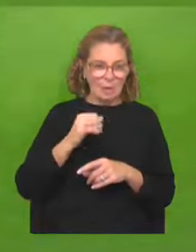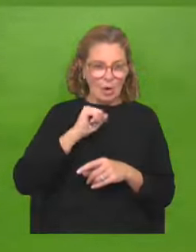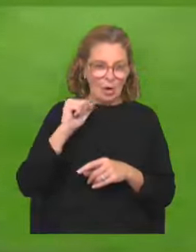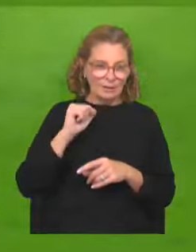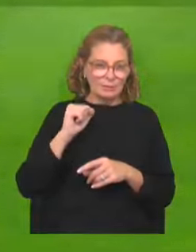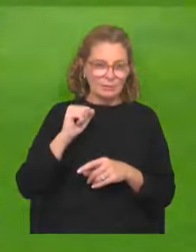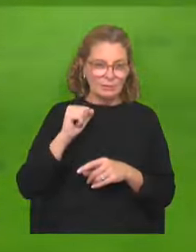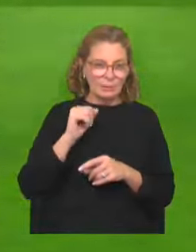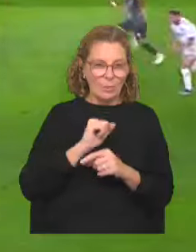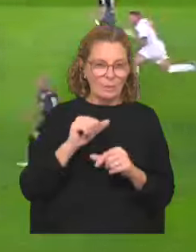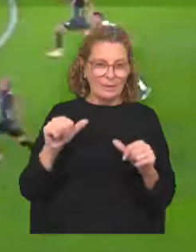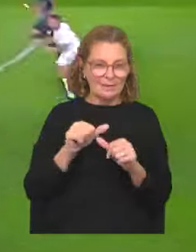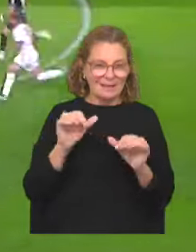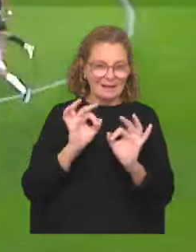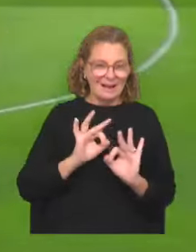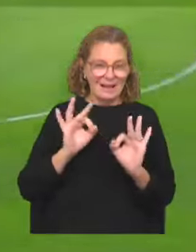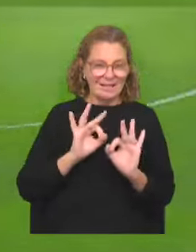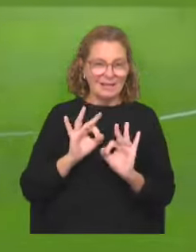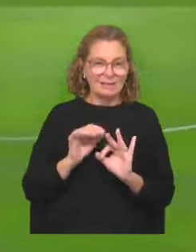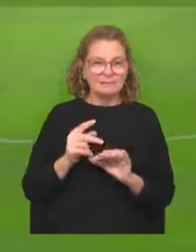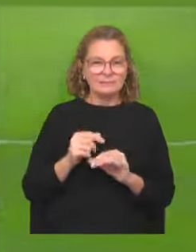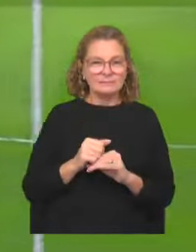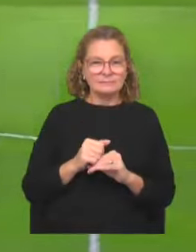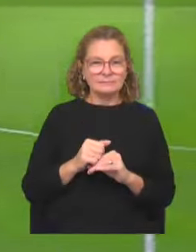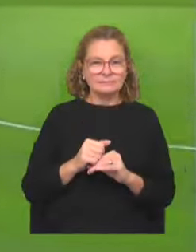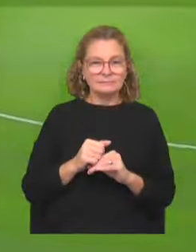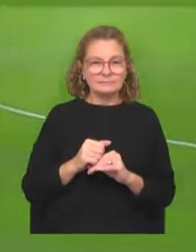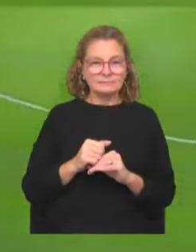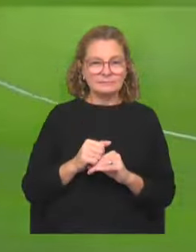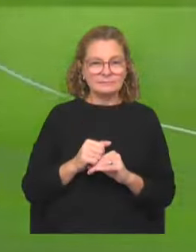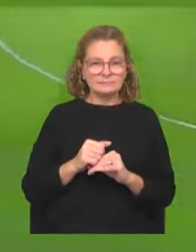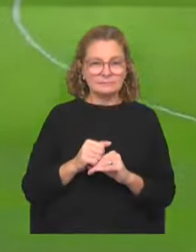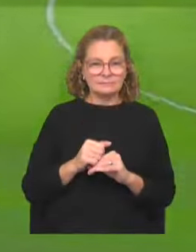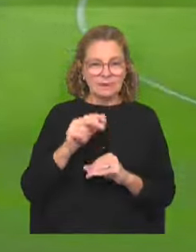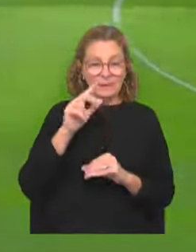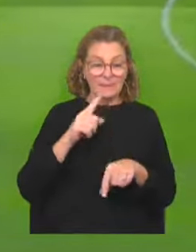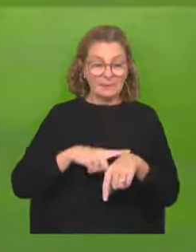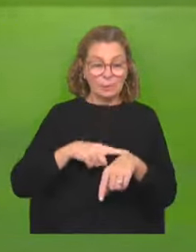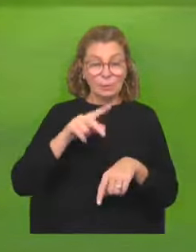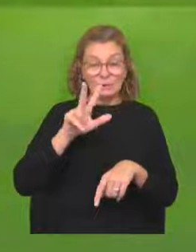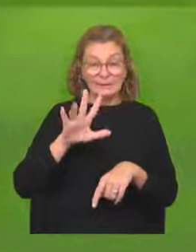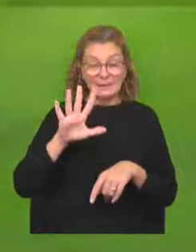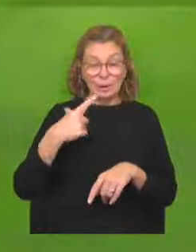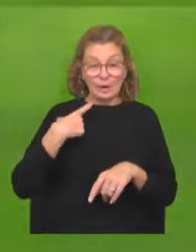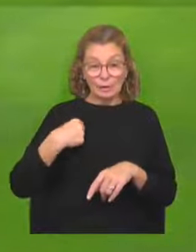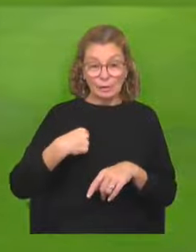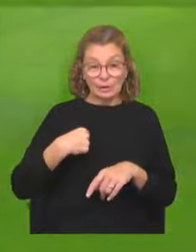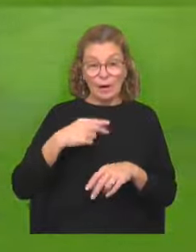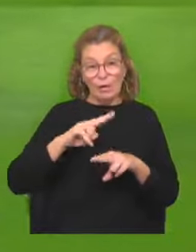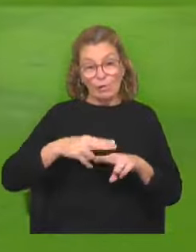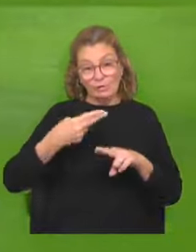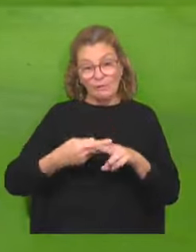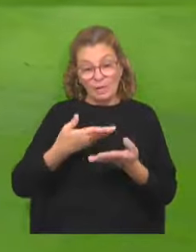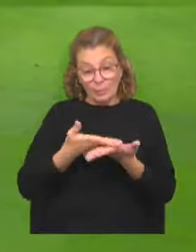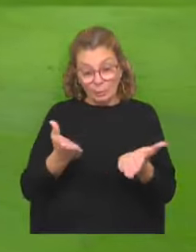Y no puede hacer nada con el remate del lateral izquierdo. Corría el minuto 35. Nacional otra vez